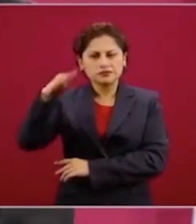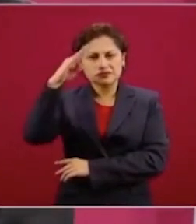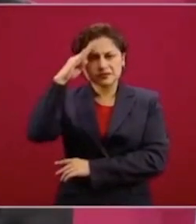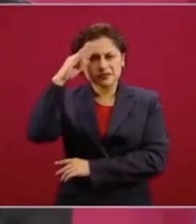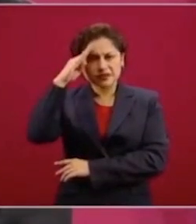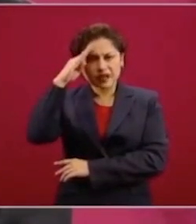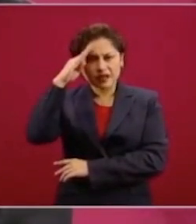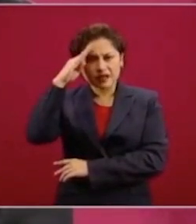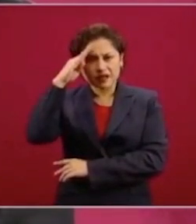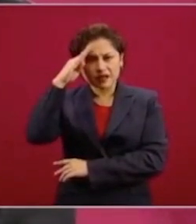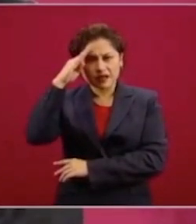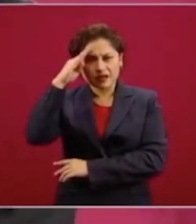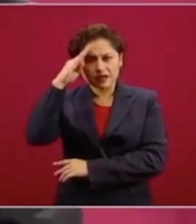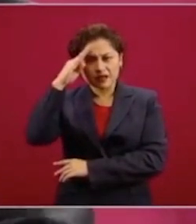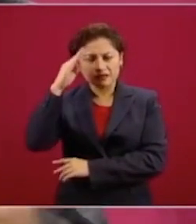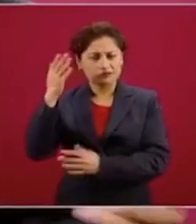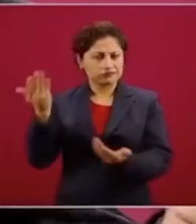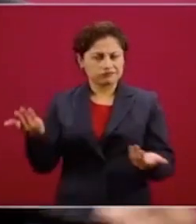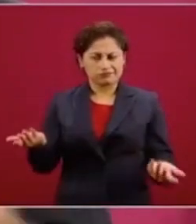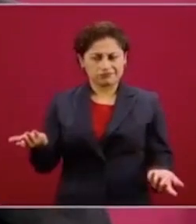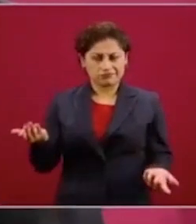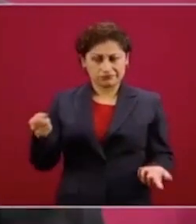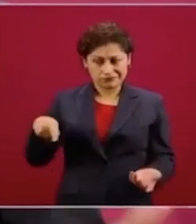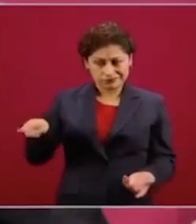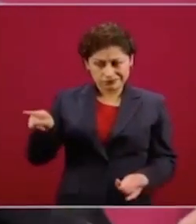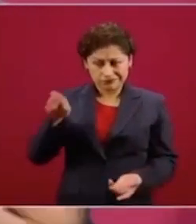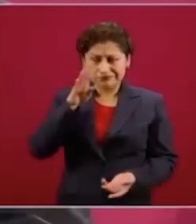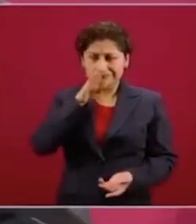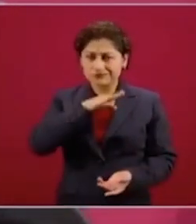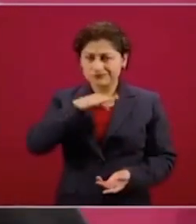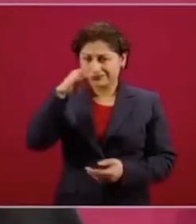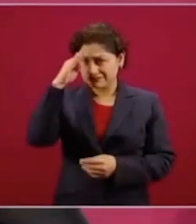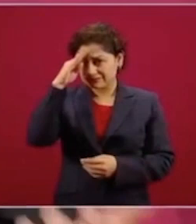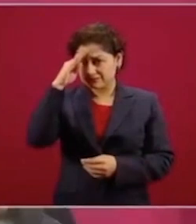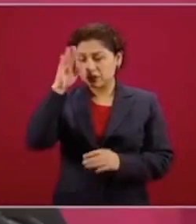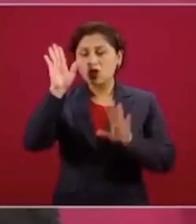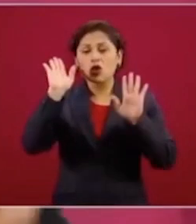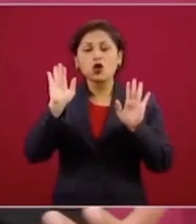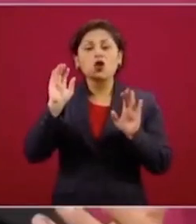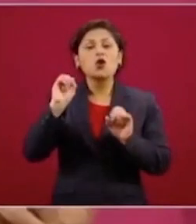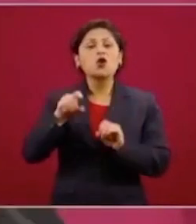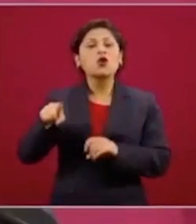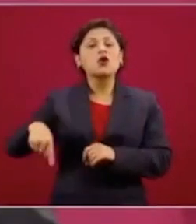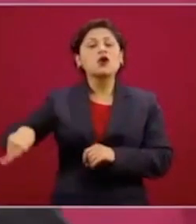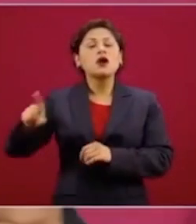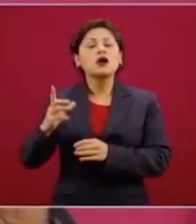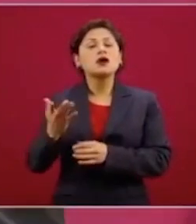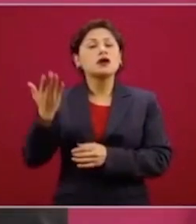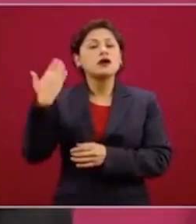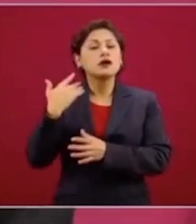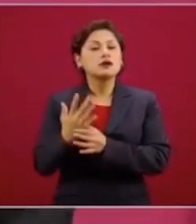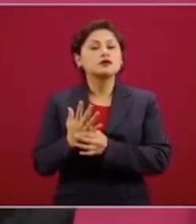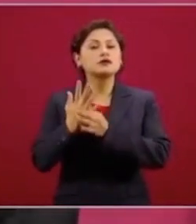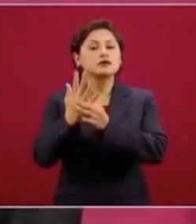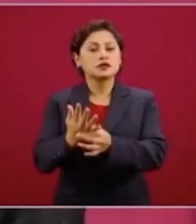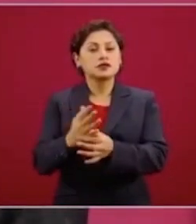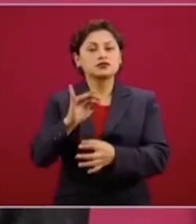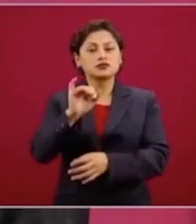o cuando dijeron que el gobierno se adhiera